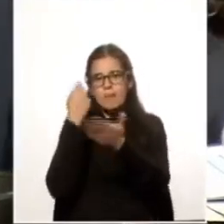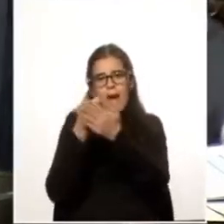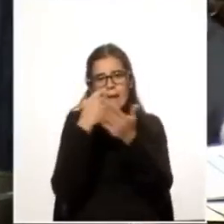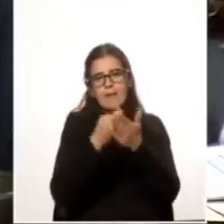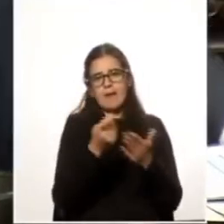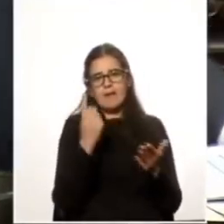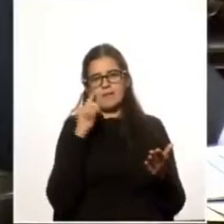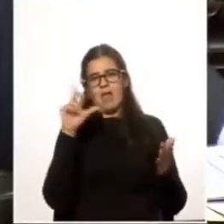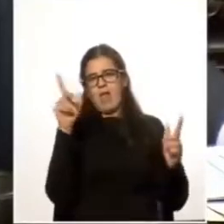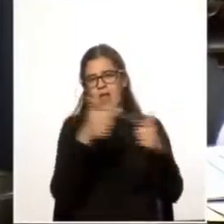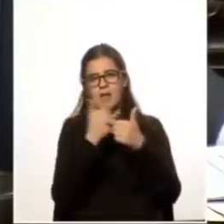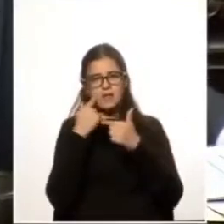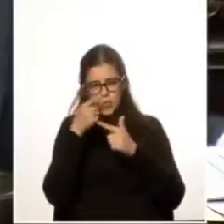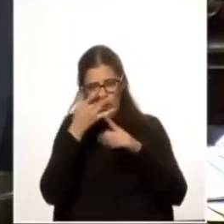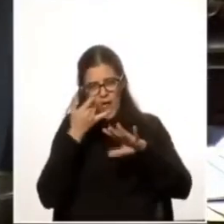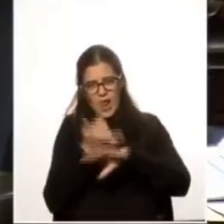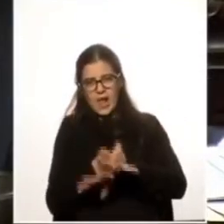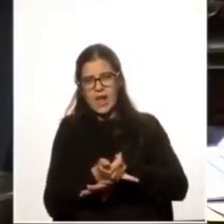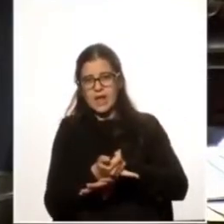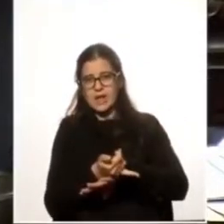no está errado